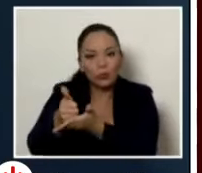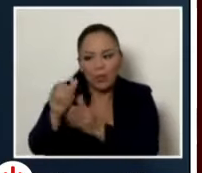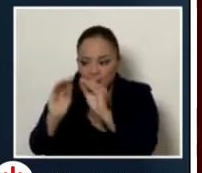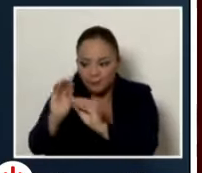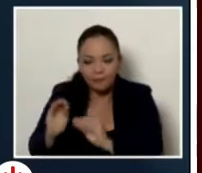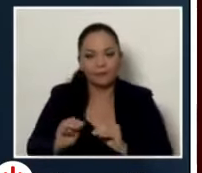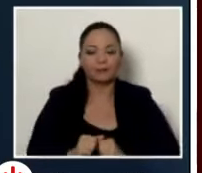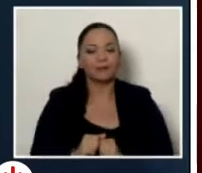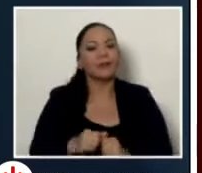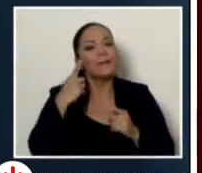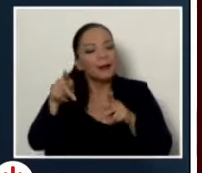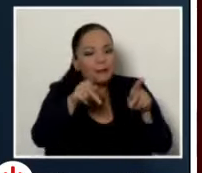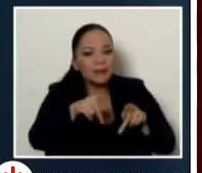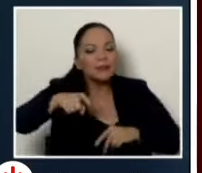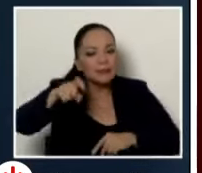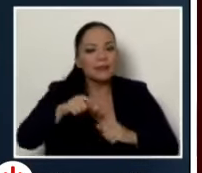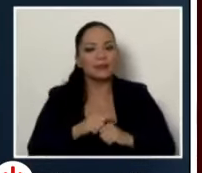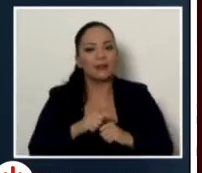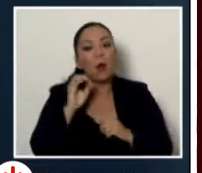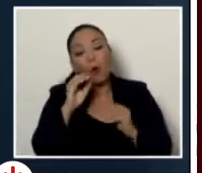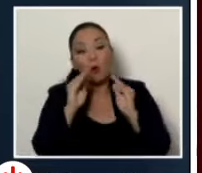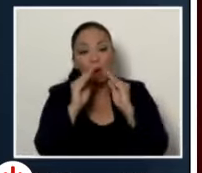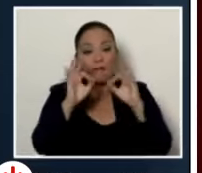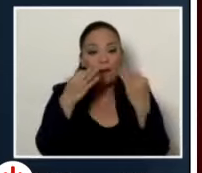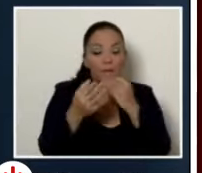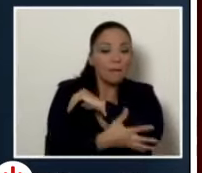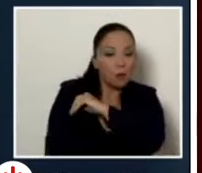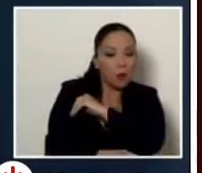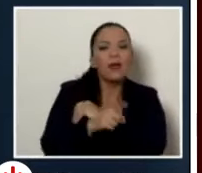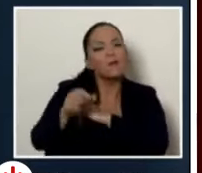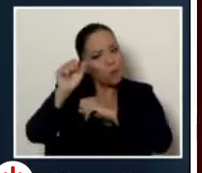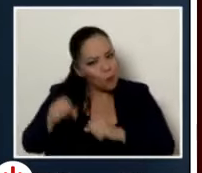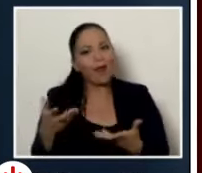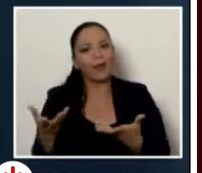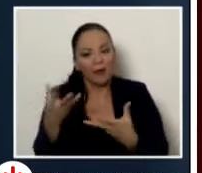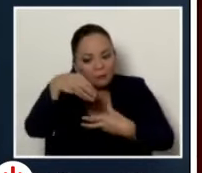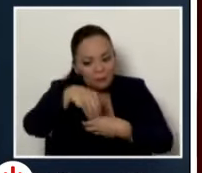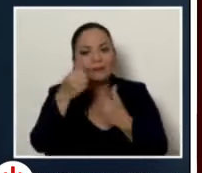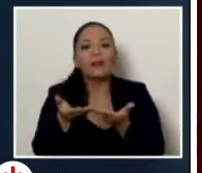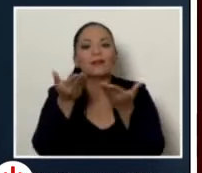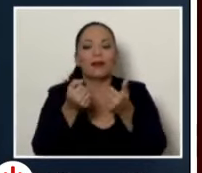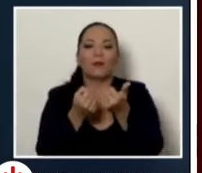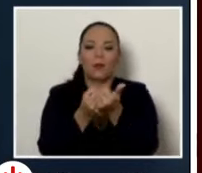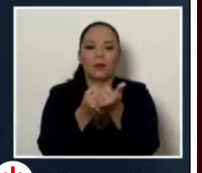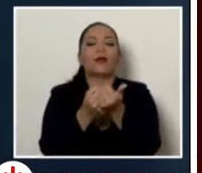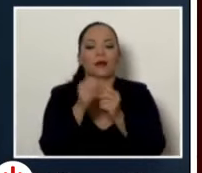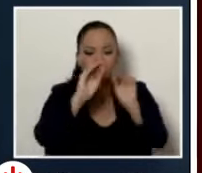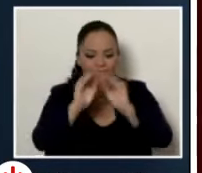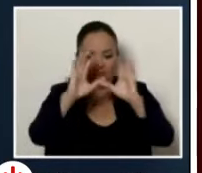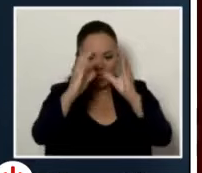de esta persona o de este hogar puedan ingresar al flujo y de esa manera, dentro del flujo, ser clasificadas.